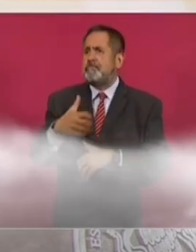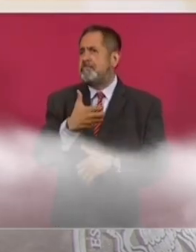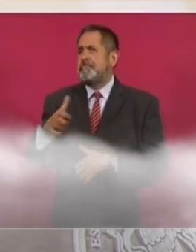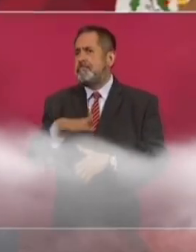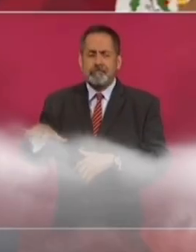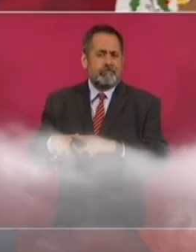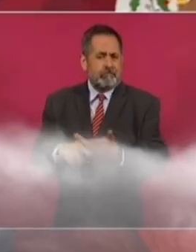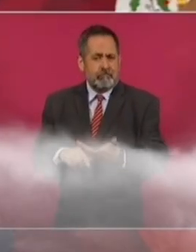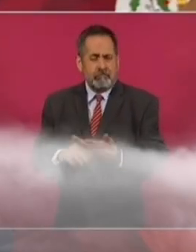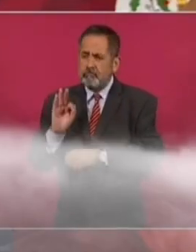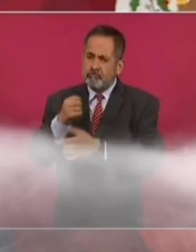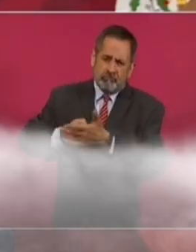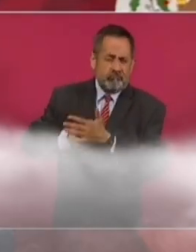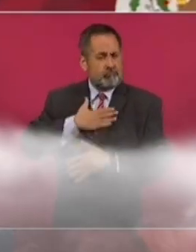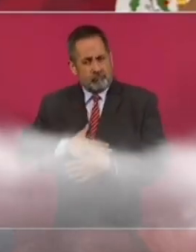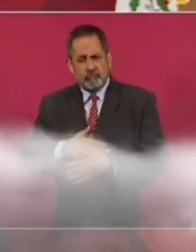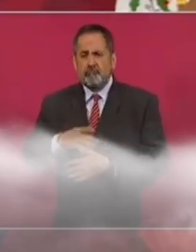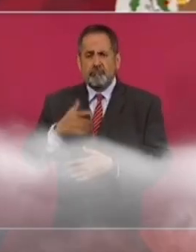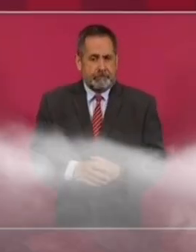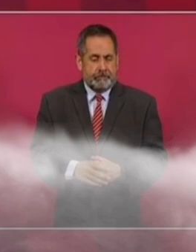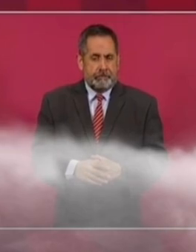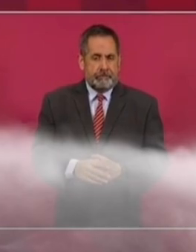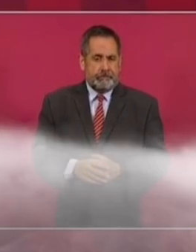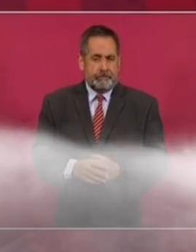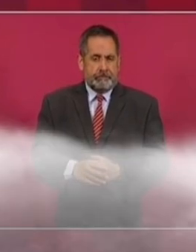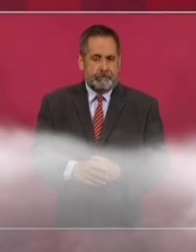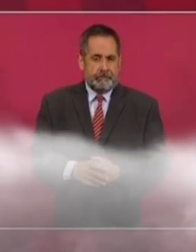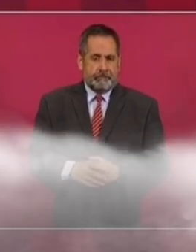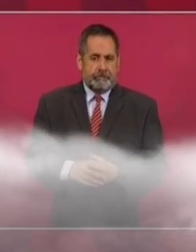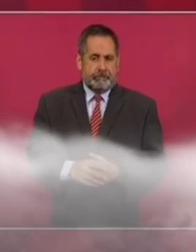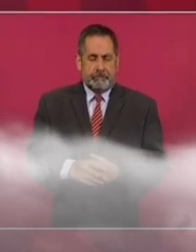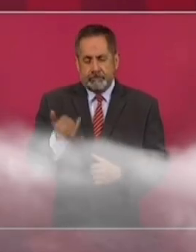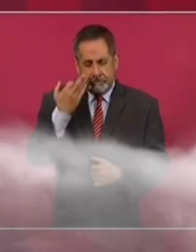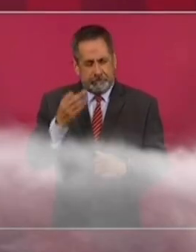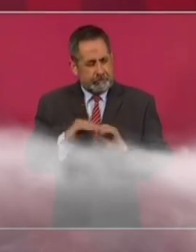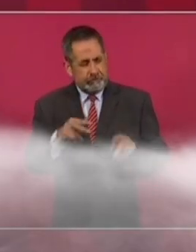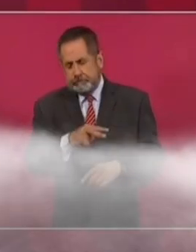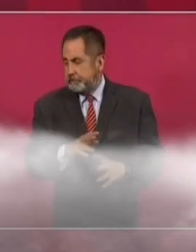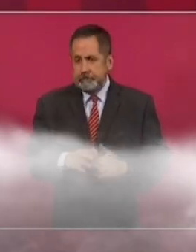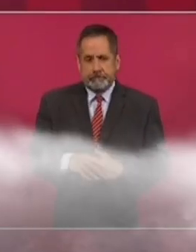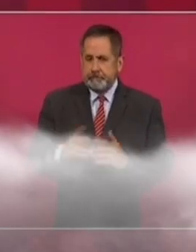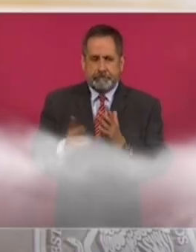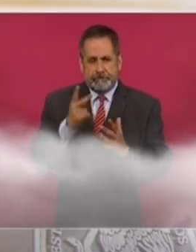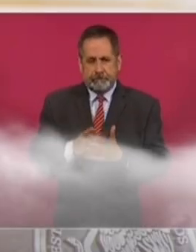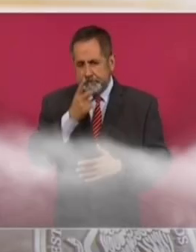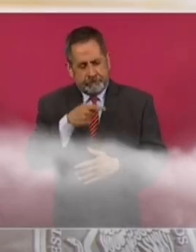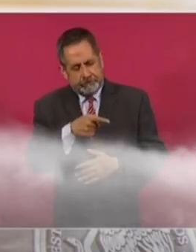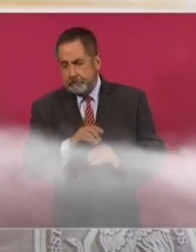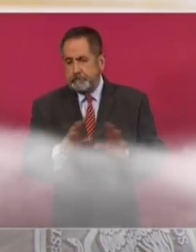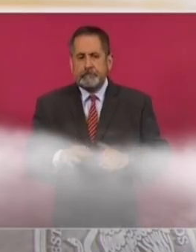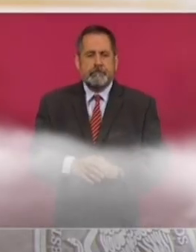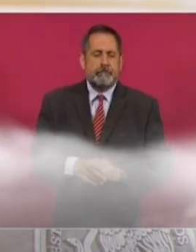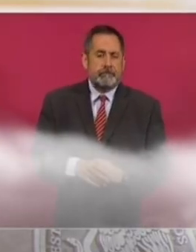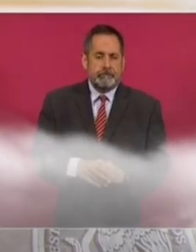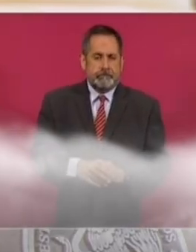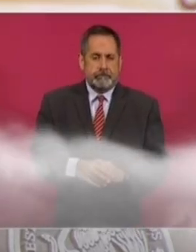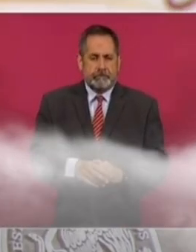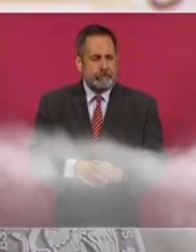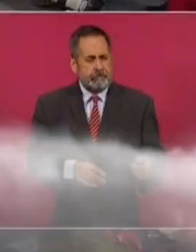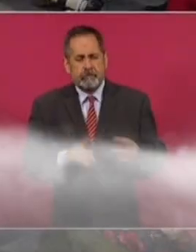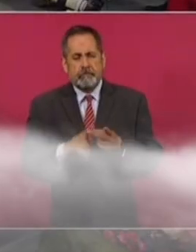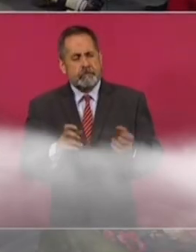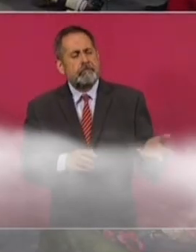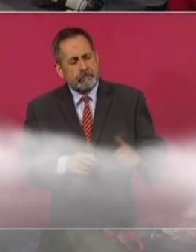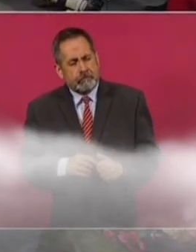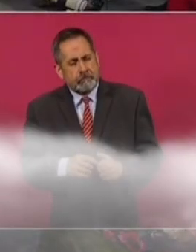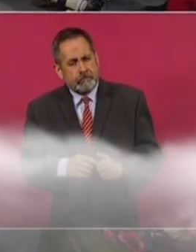luchando por las causas justas, luchando por la justicia. Y es muy evidente, repito, ¿dónde está